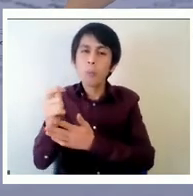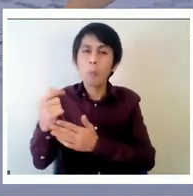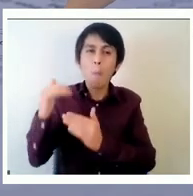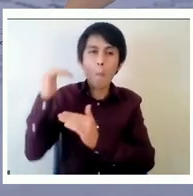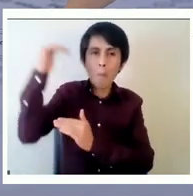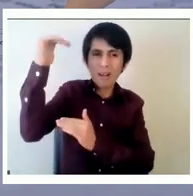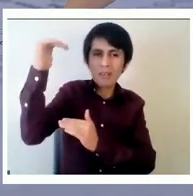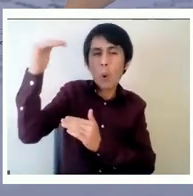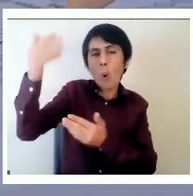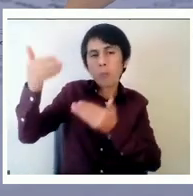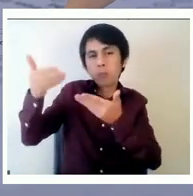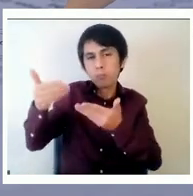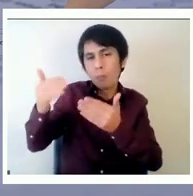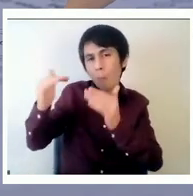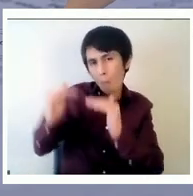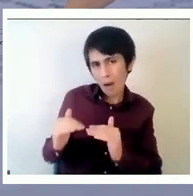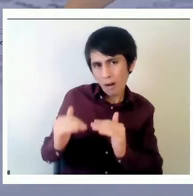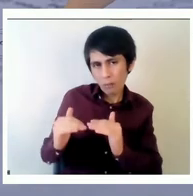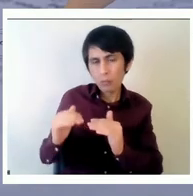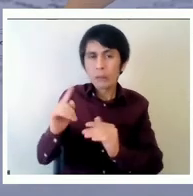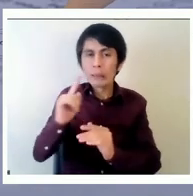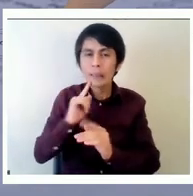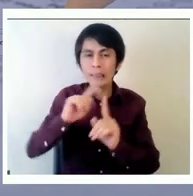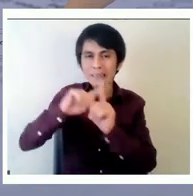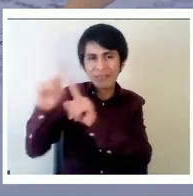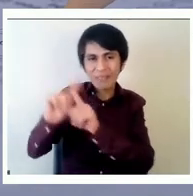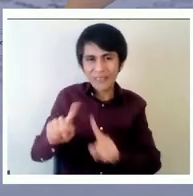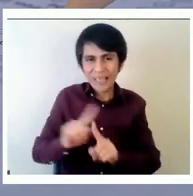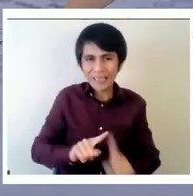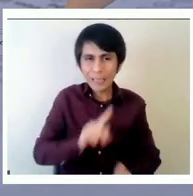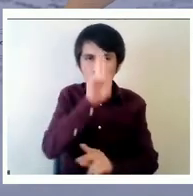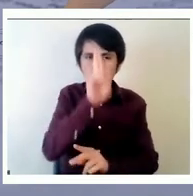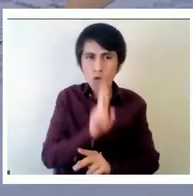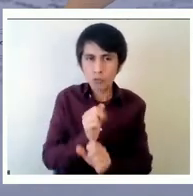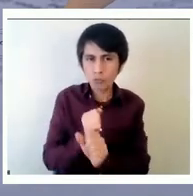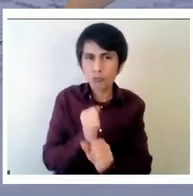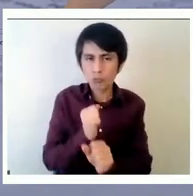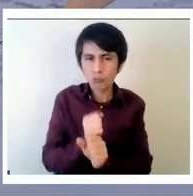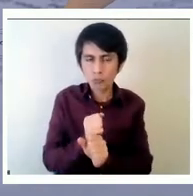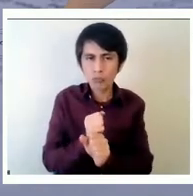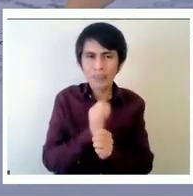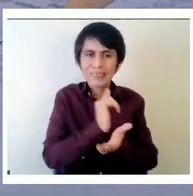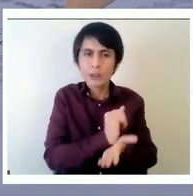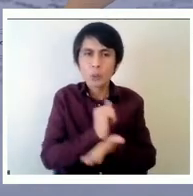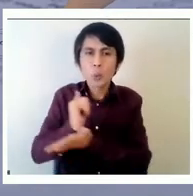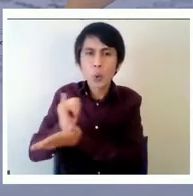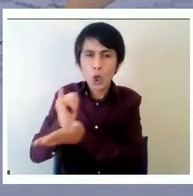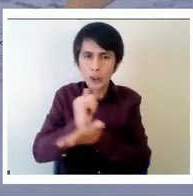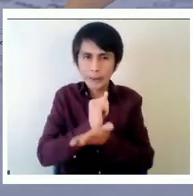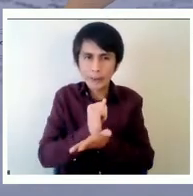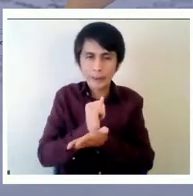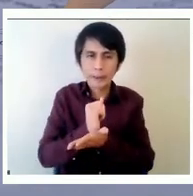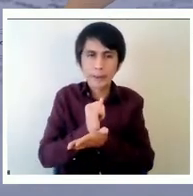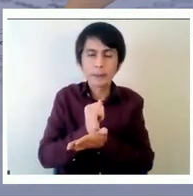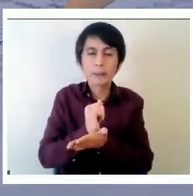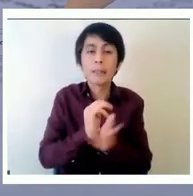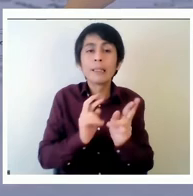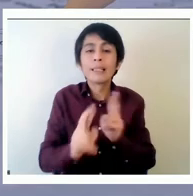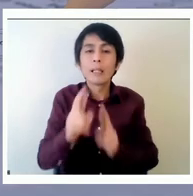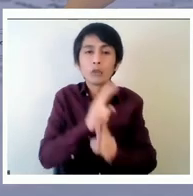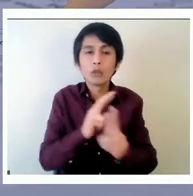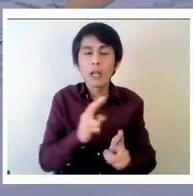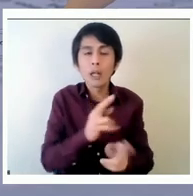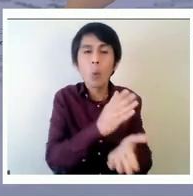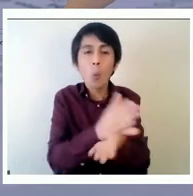chileno que cumplen distintas tareas y distintas tareas en relación a los establecimientos pero también